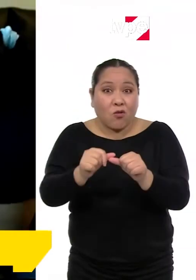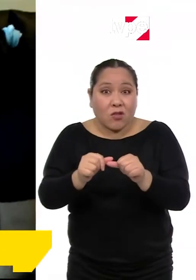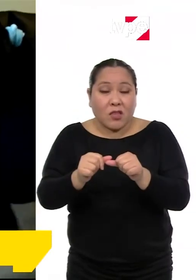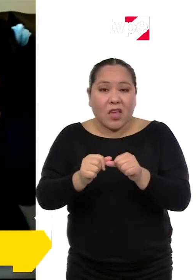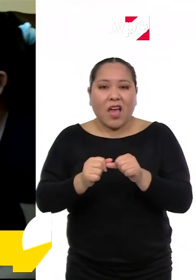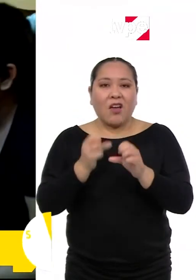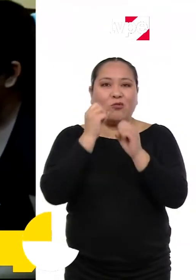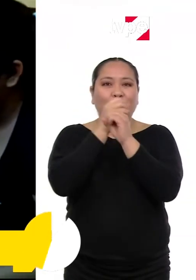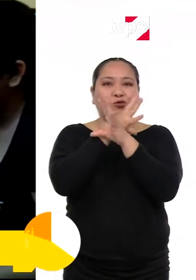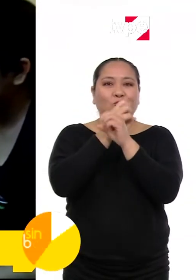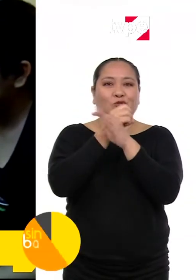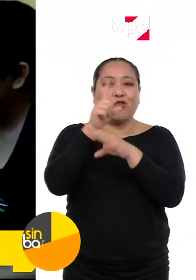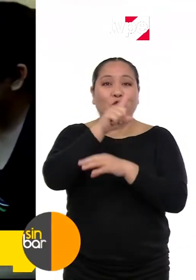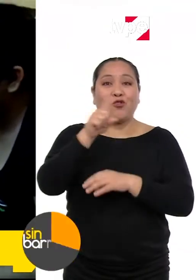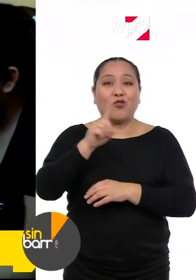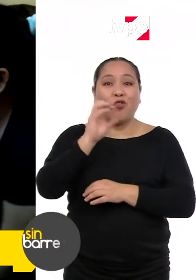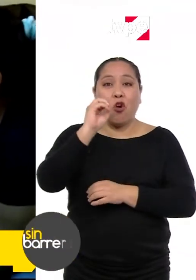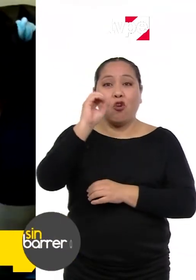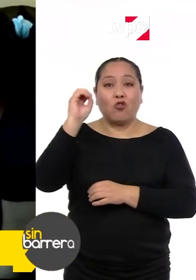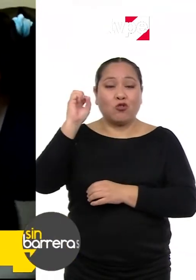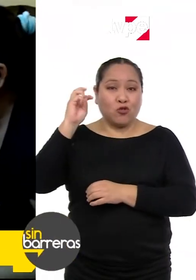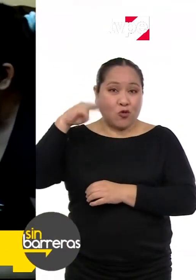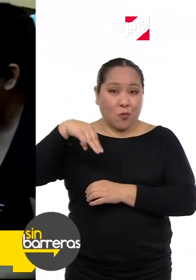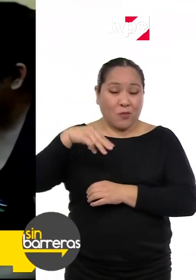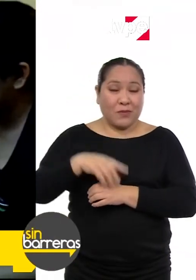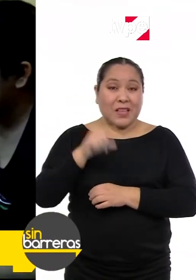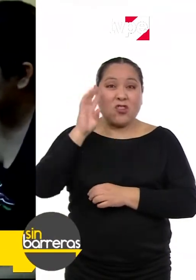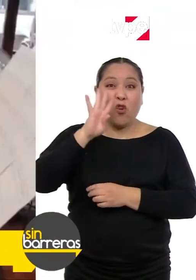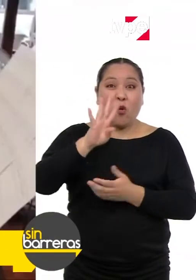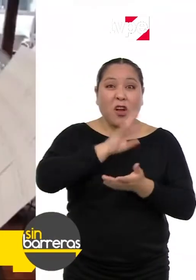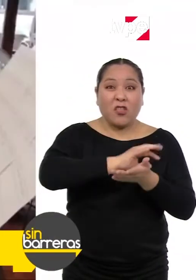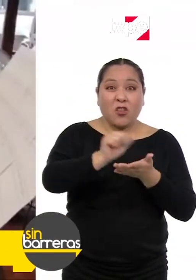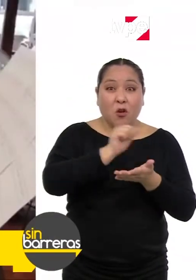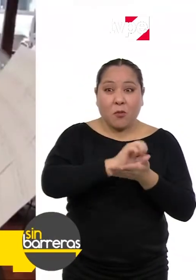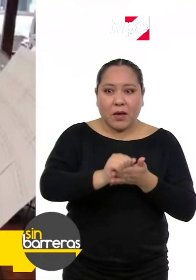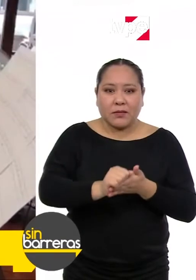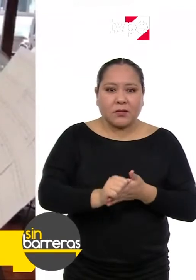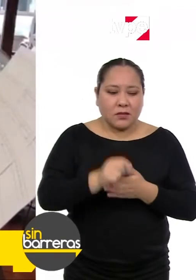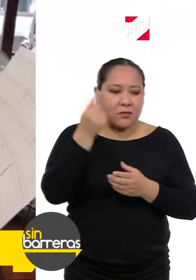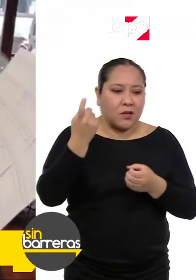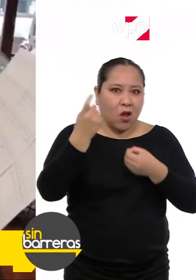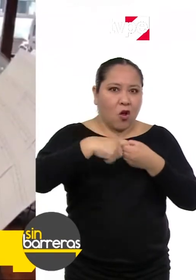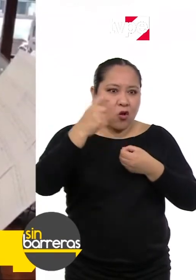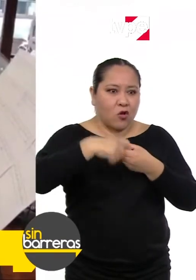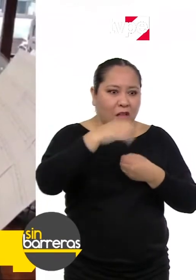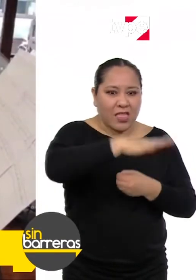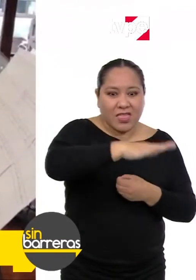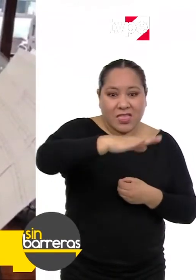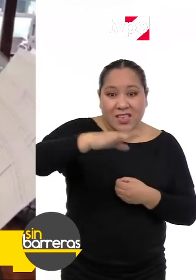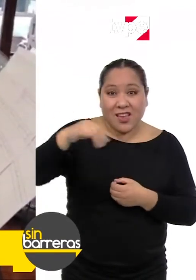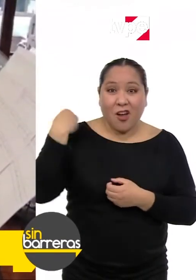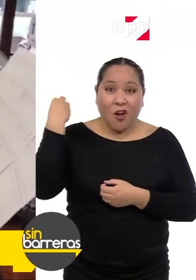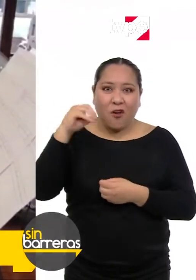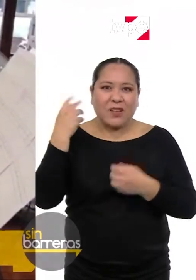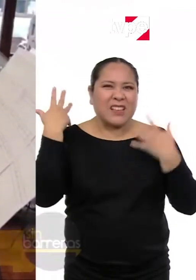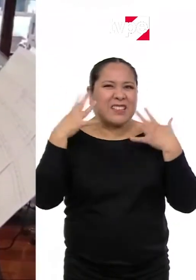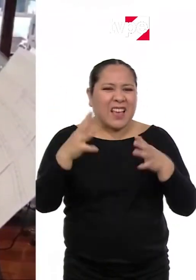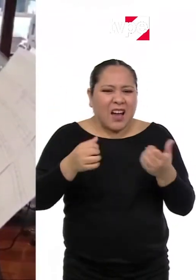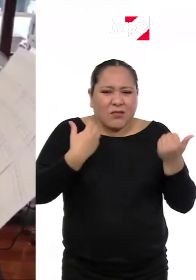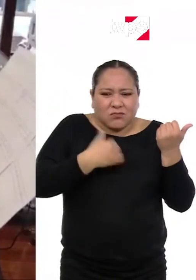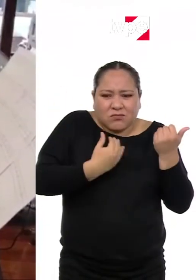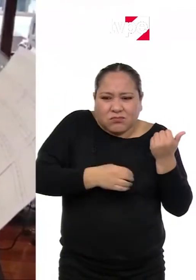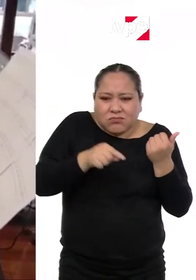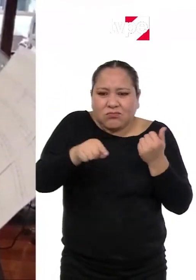continuando por medio del Zoom. Durante todos estos cuatro meses los tengo niños y jóvenes que ya están tocando y están